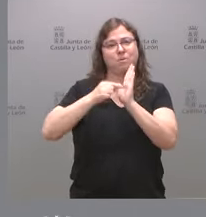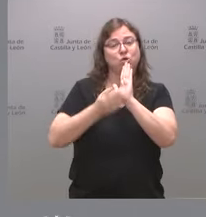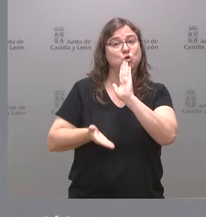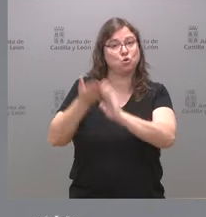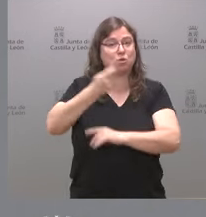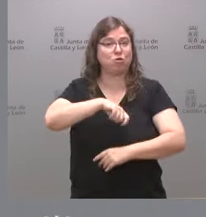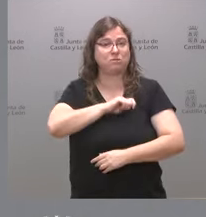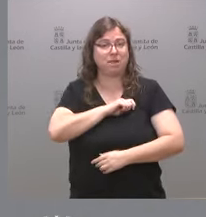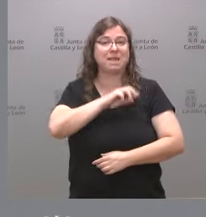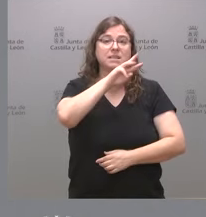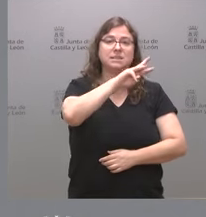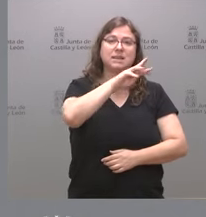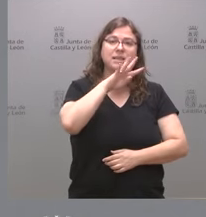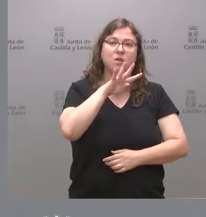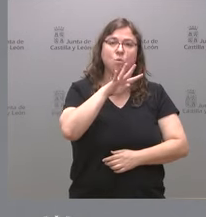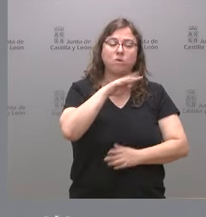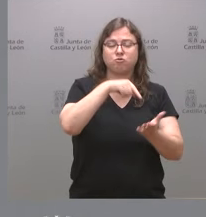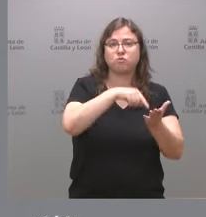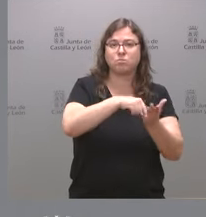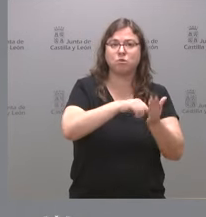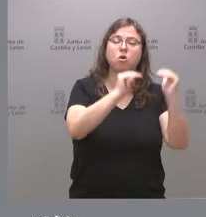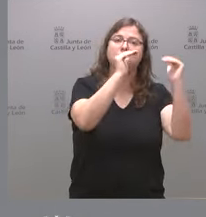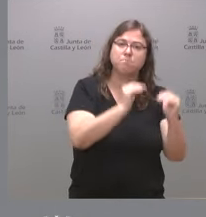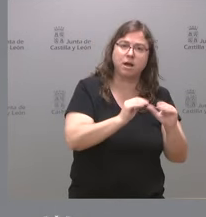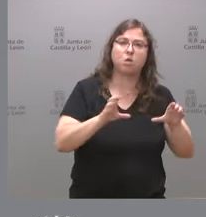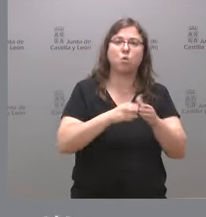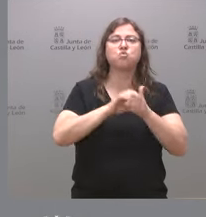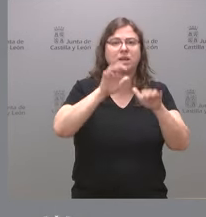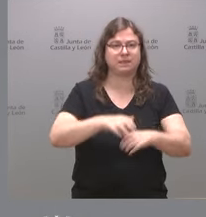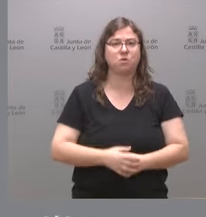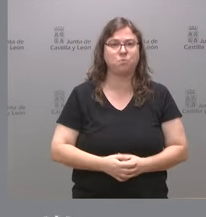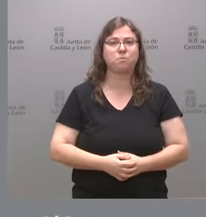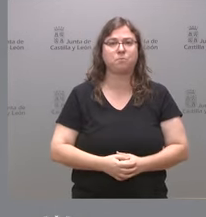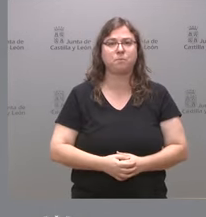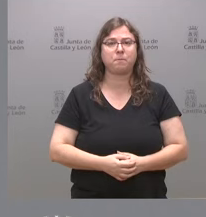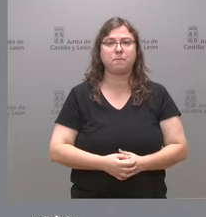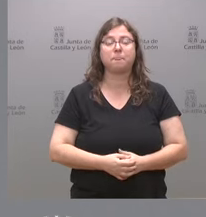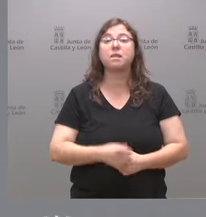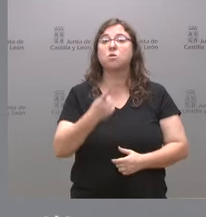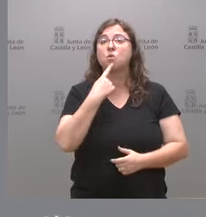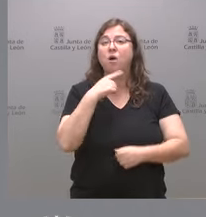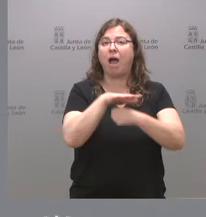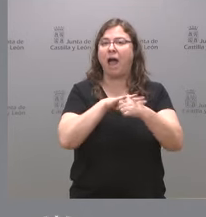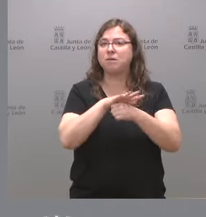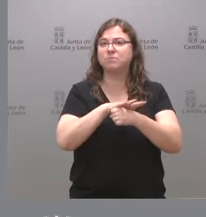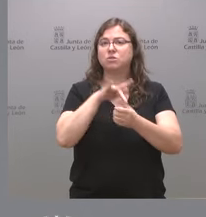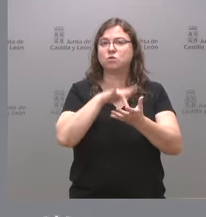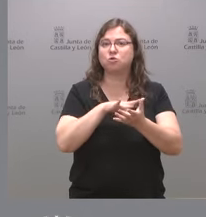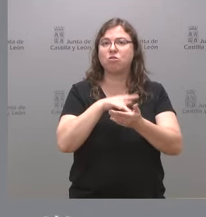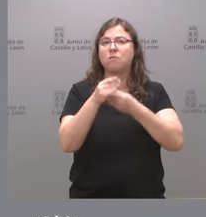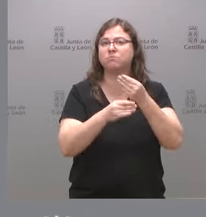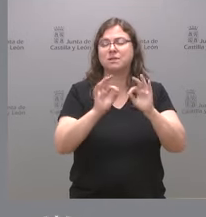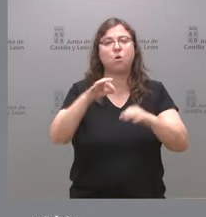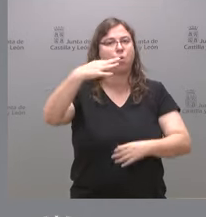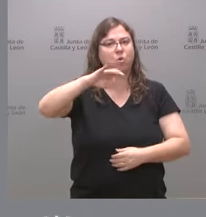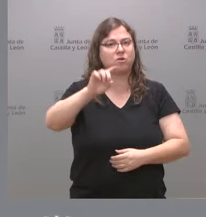los impuestos los tributos que ha bajado la Junta de Castilla y León. Uno de los ámbitos donde hemos actuado no